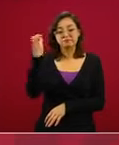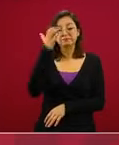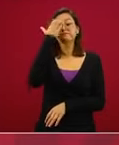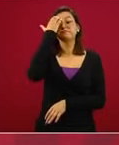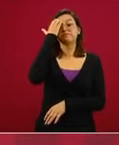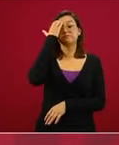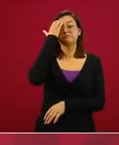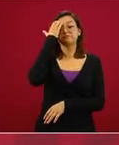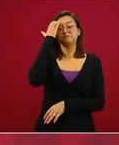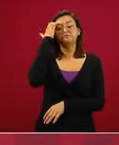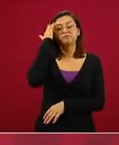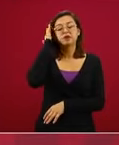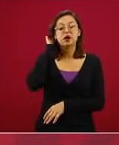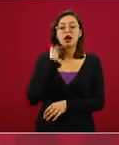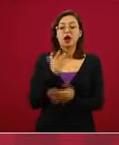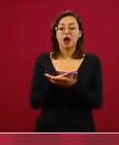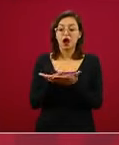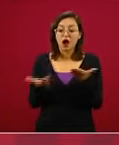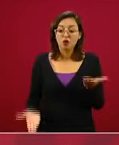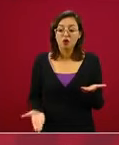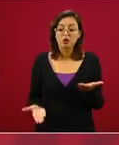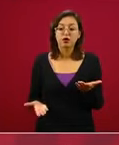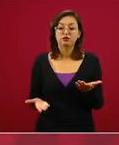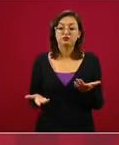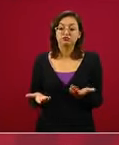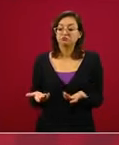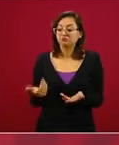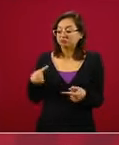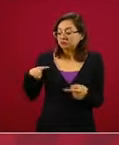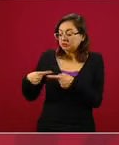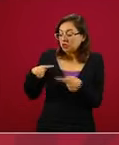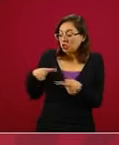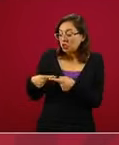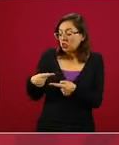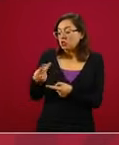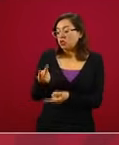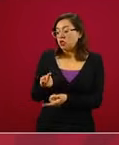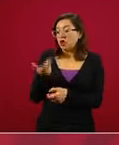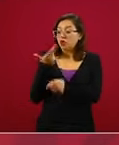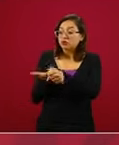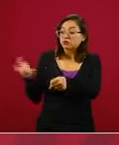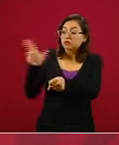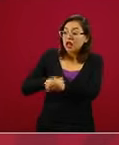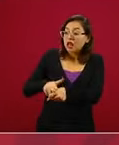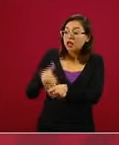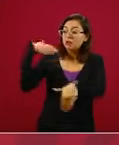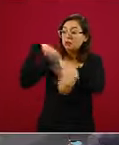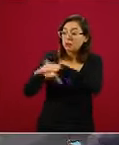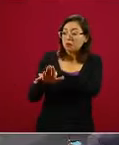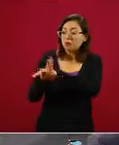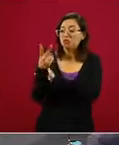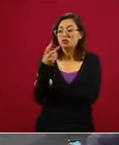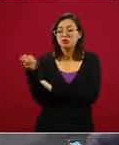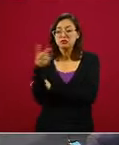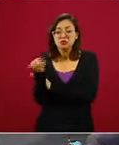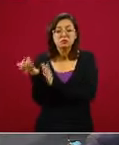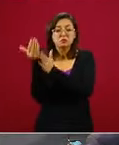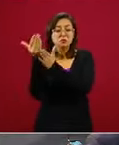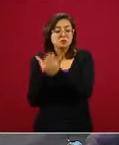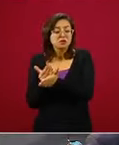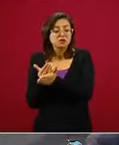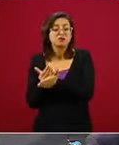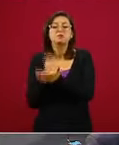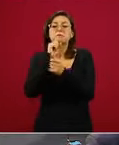permitido precisamente que hoy tengamos menos de 200 personas hospitalizadas y que nos permite tener